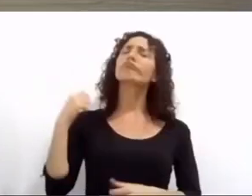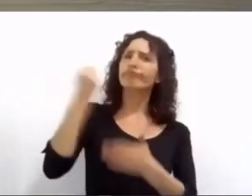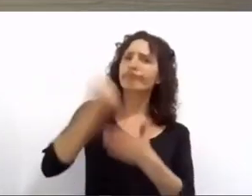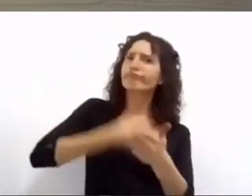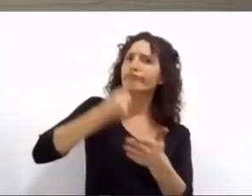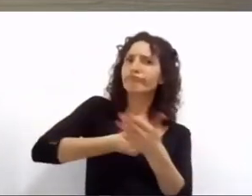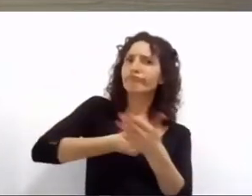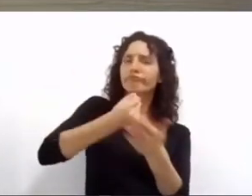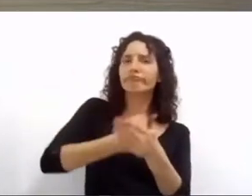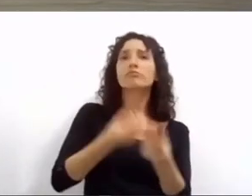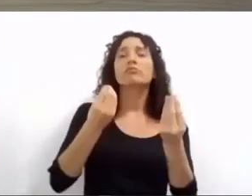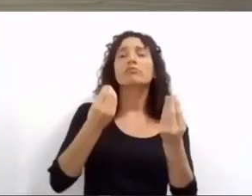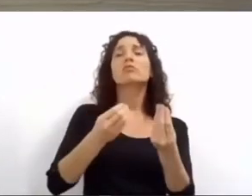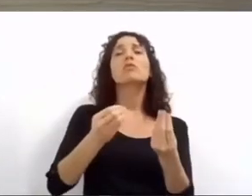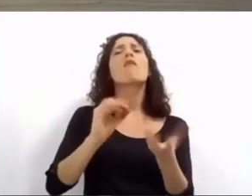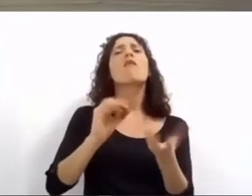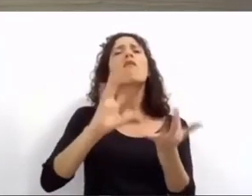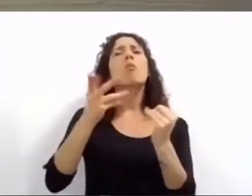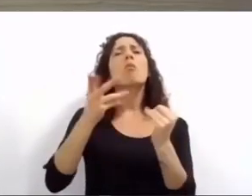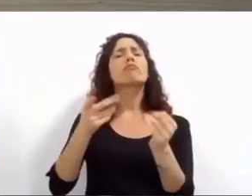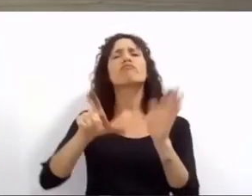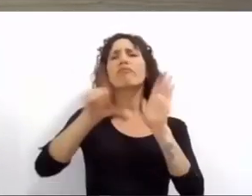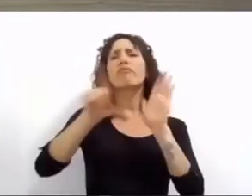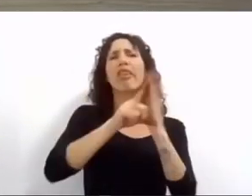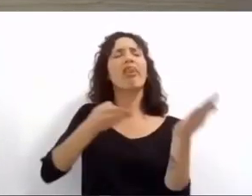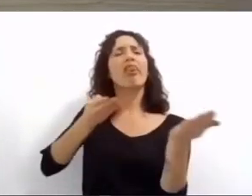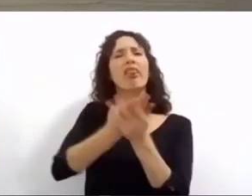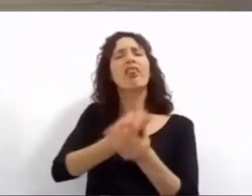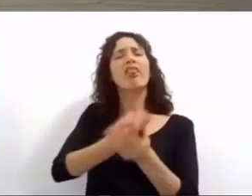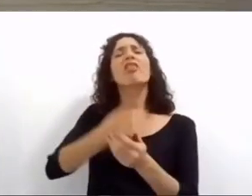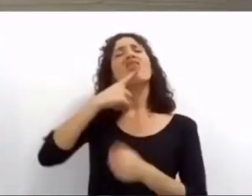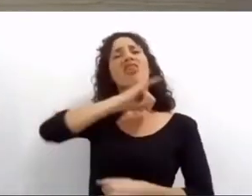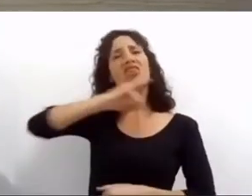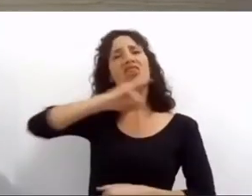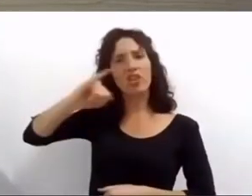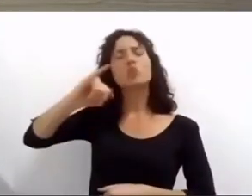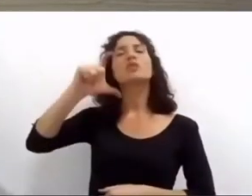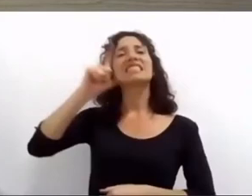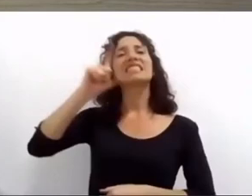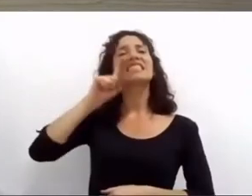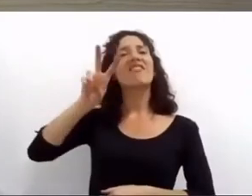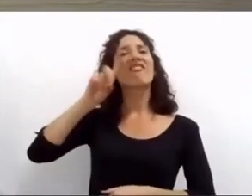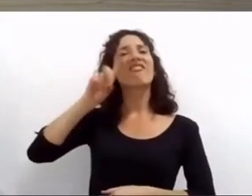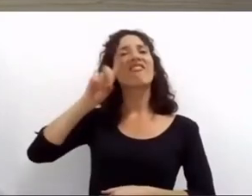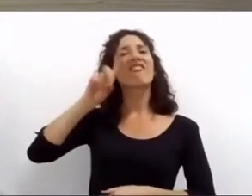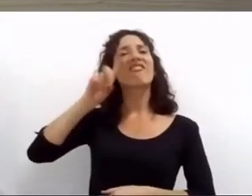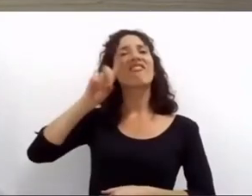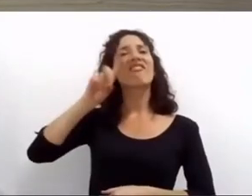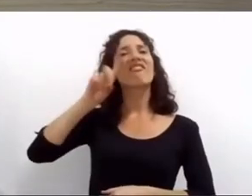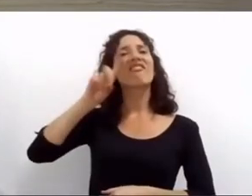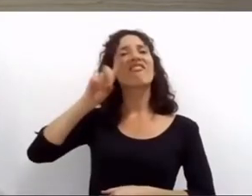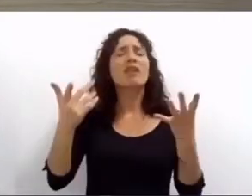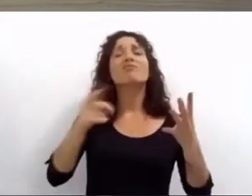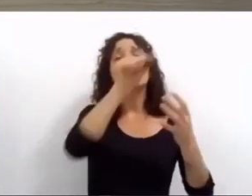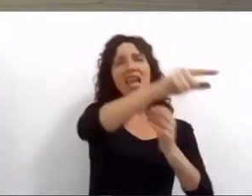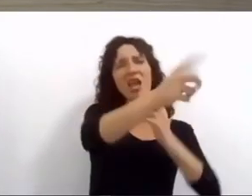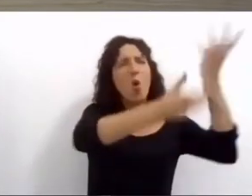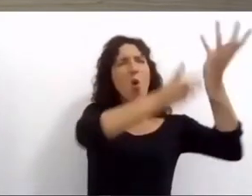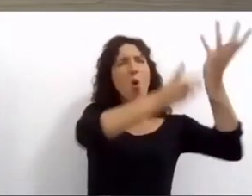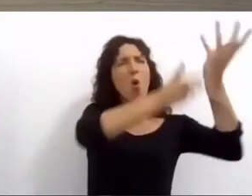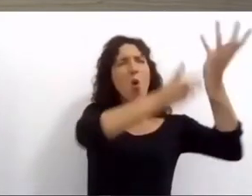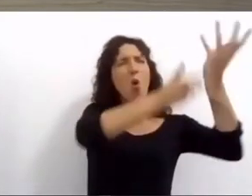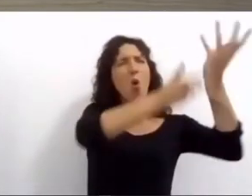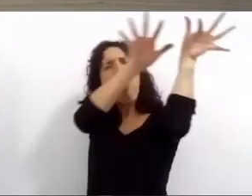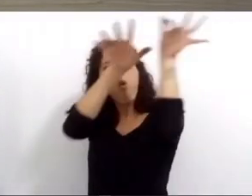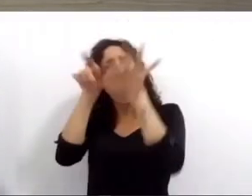iniciar también una demanda civil por daño ambiental y la afectación a la calidad del aire de Rosario solicitamos a la ciudad